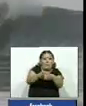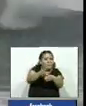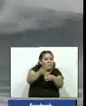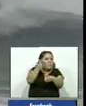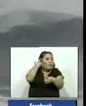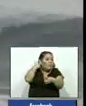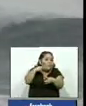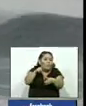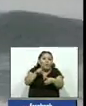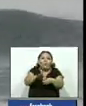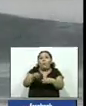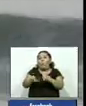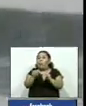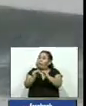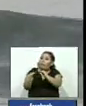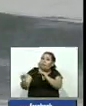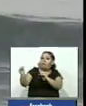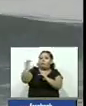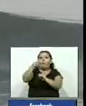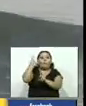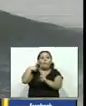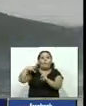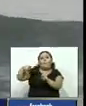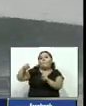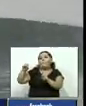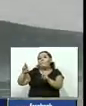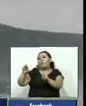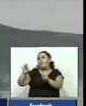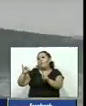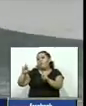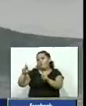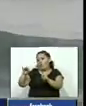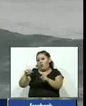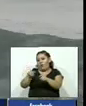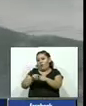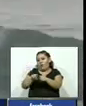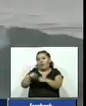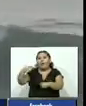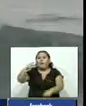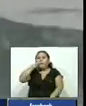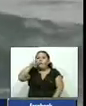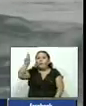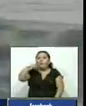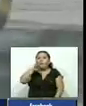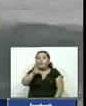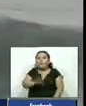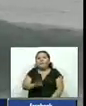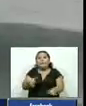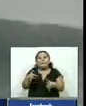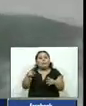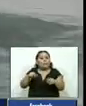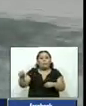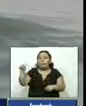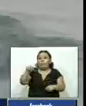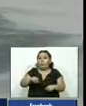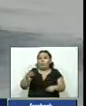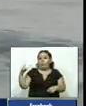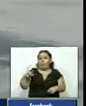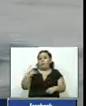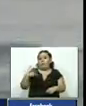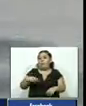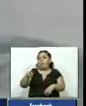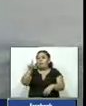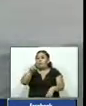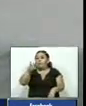representante de gran nivel Porfirio Miranda conocido como Hitliff que venció a Maximiliano Cross el chileno 12